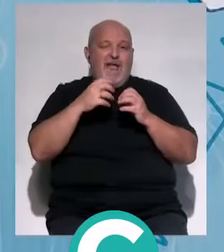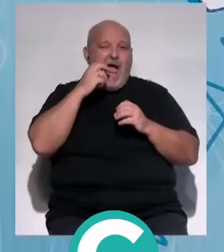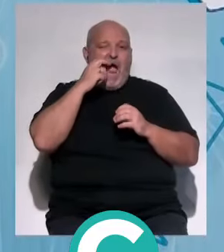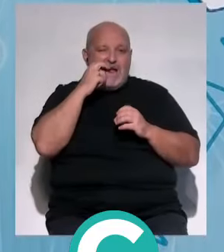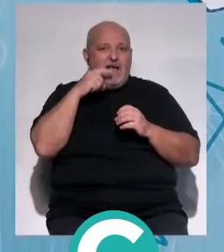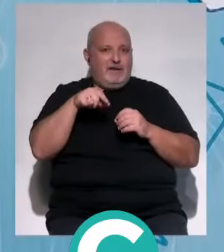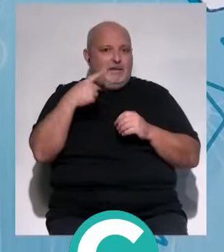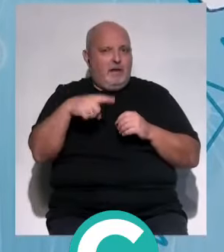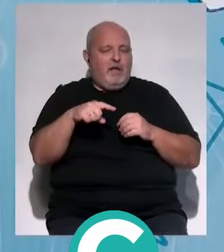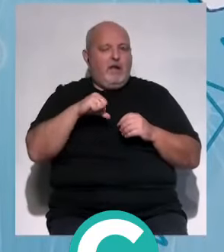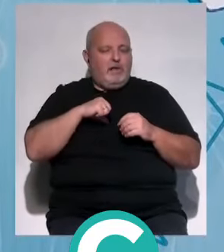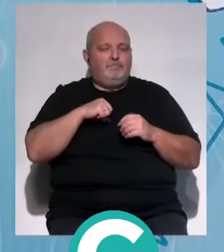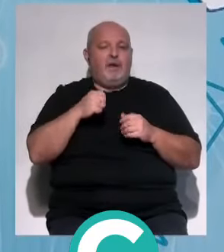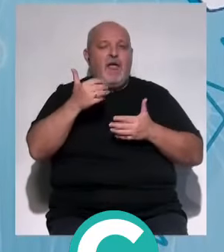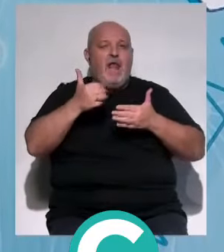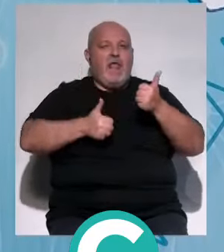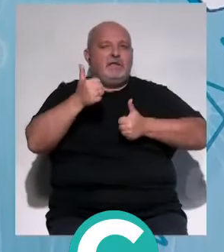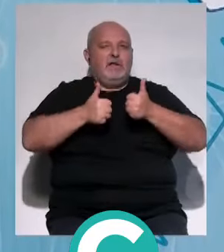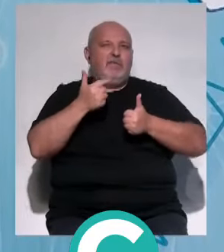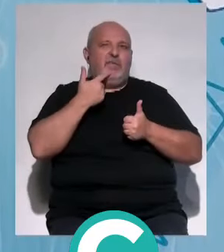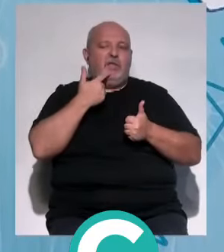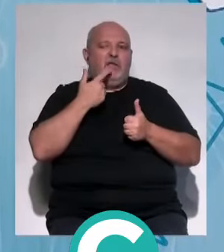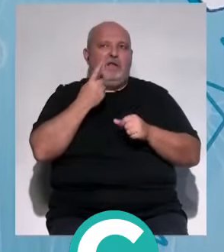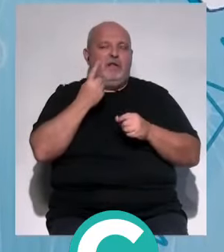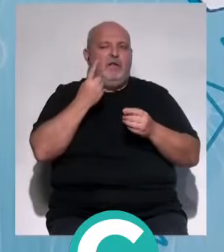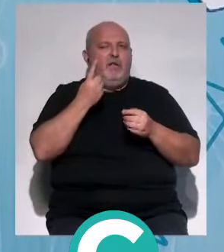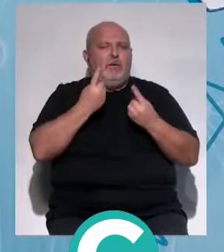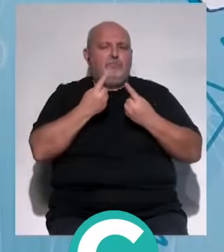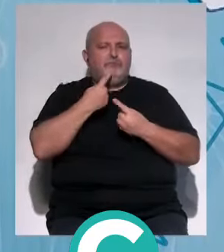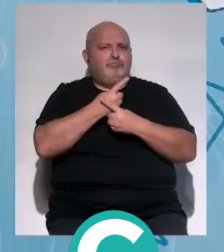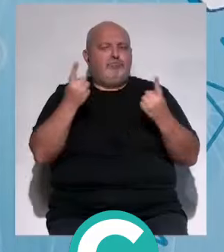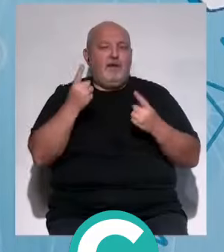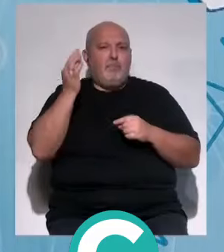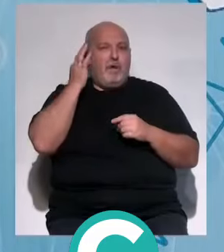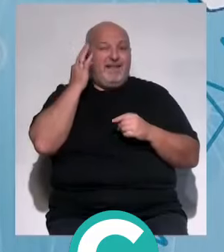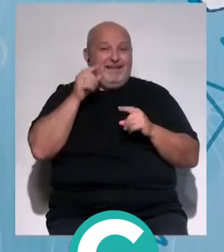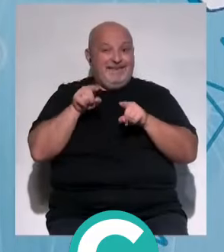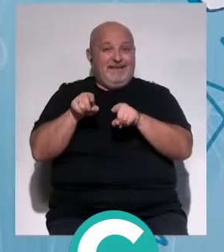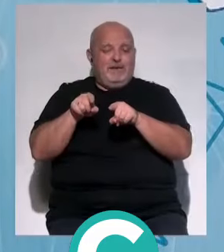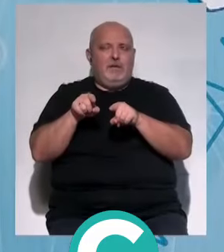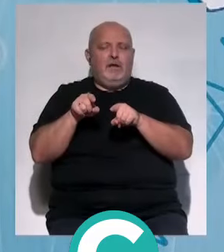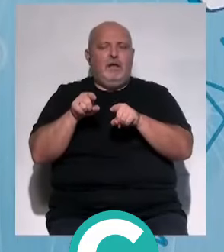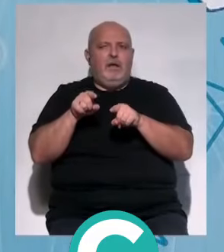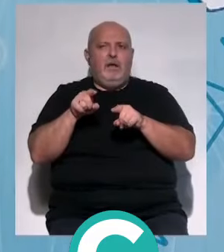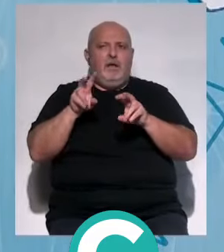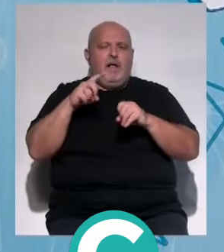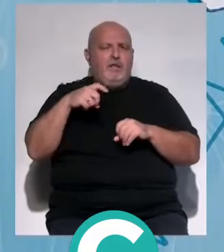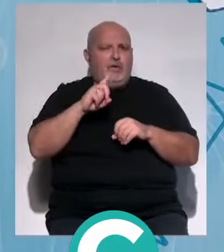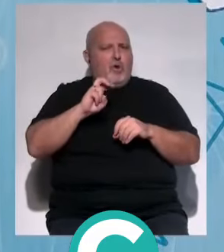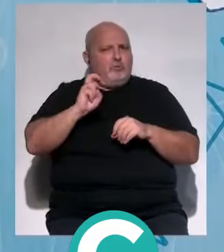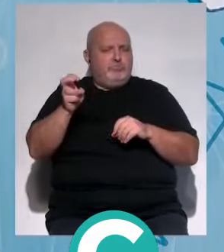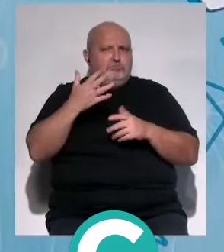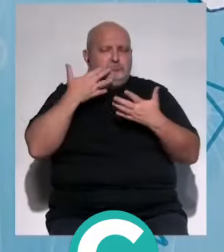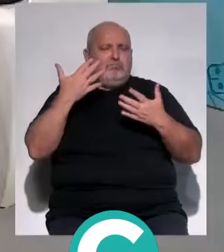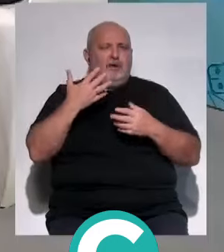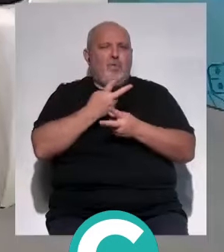mucho que los lácteos, hay mucha gente que son contraria a los lácteos, yo siempre digo que la mujer, sobre todo, ya no con el tema del cáncer de mama, sino